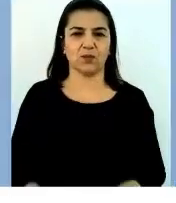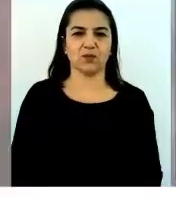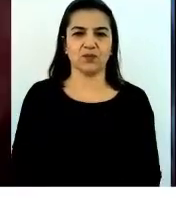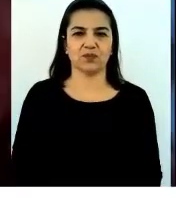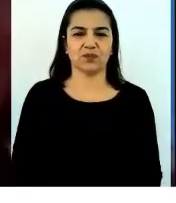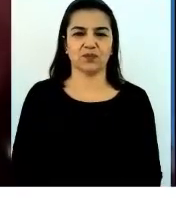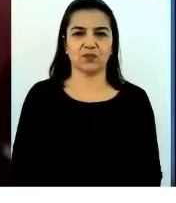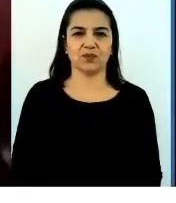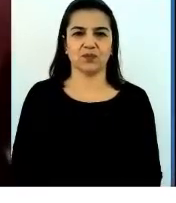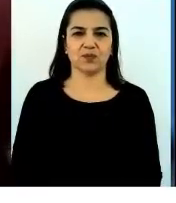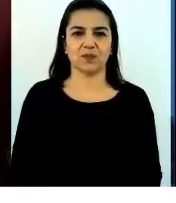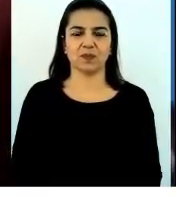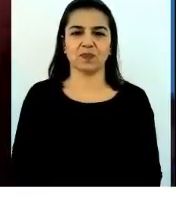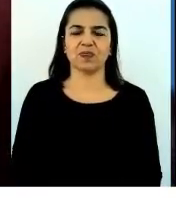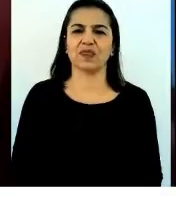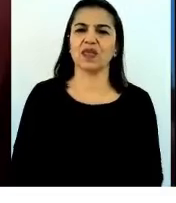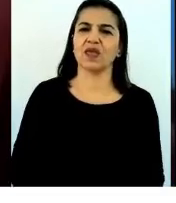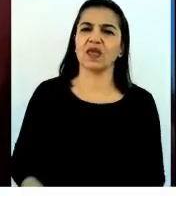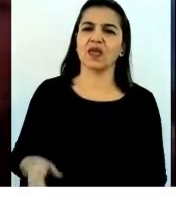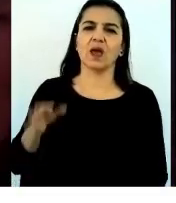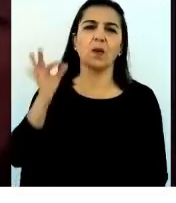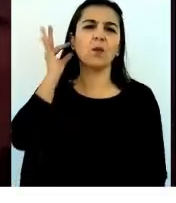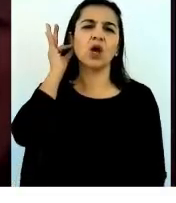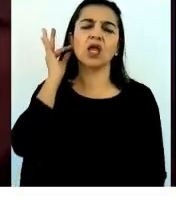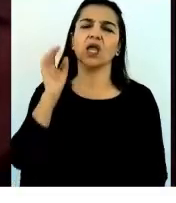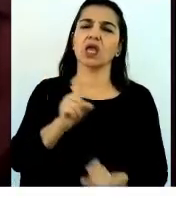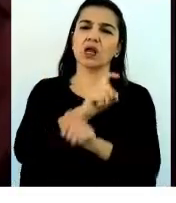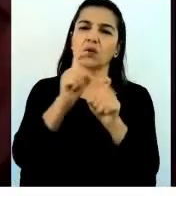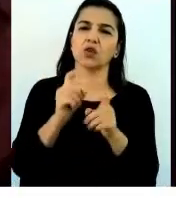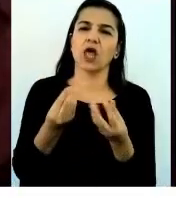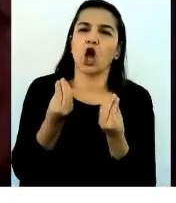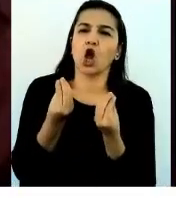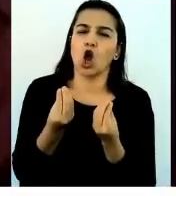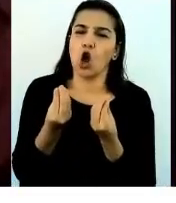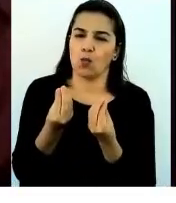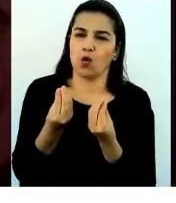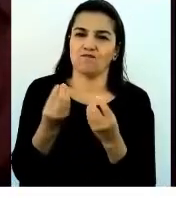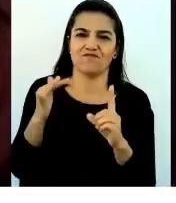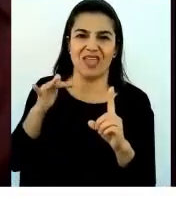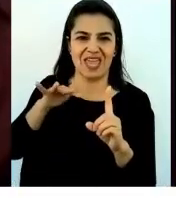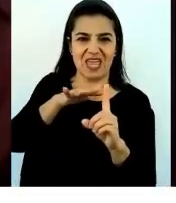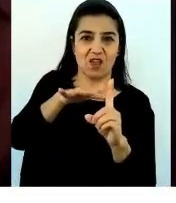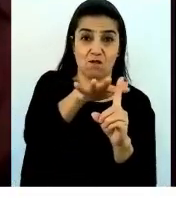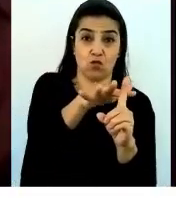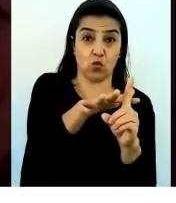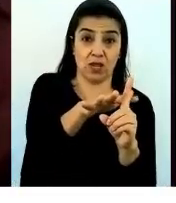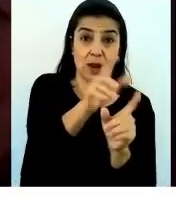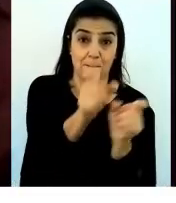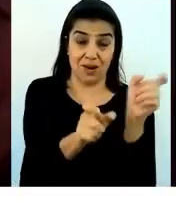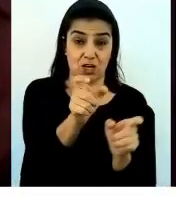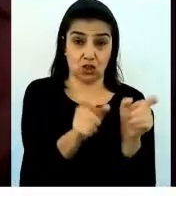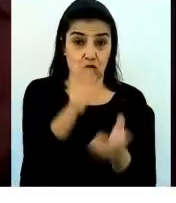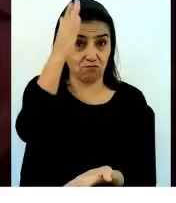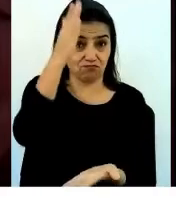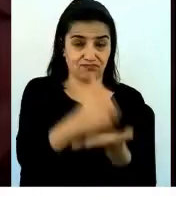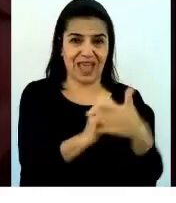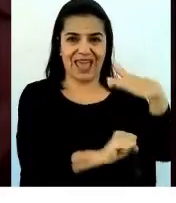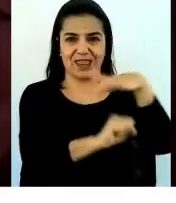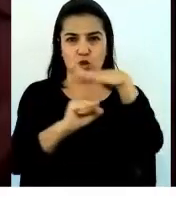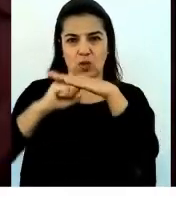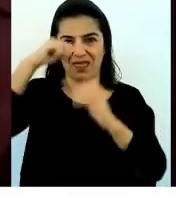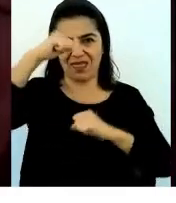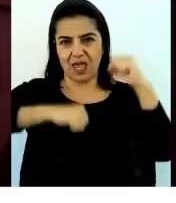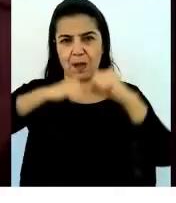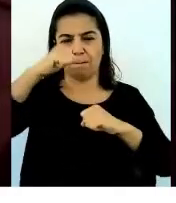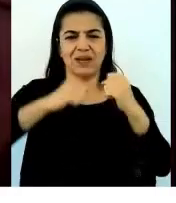Jimena pregunta, ¿cómo se hace el trabajo de influir sobre los tomadores de decisiones, las autoridades y las empresas?